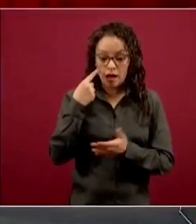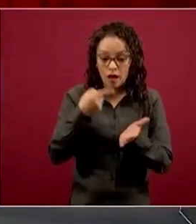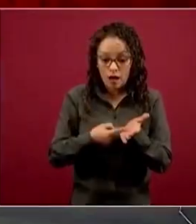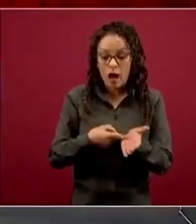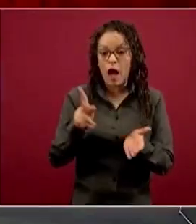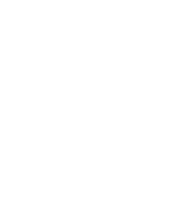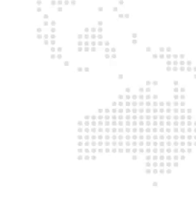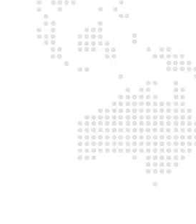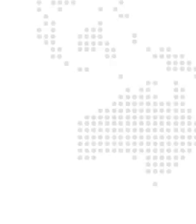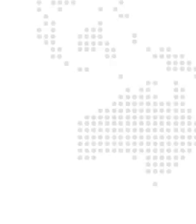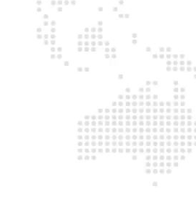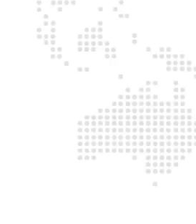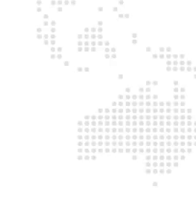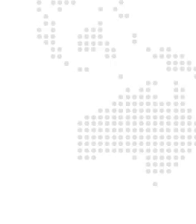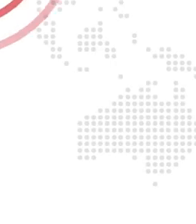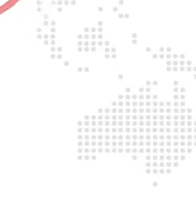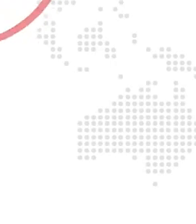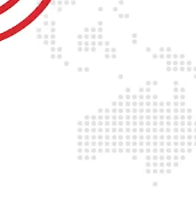es lo que tengo que decir.